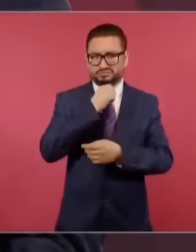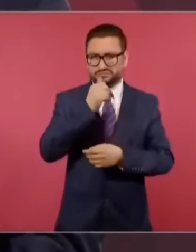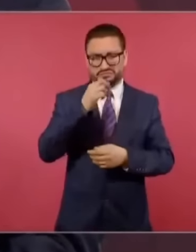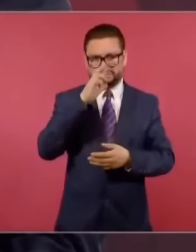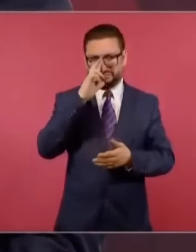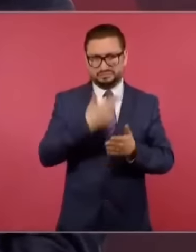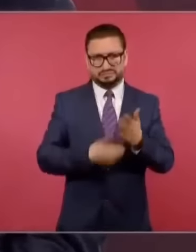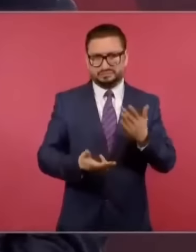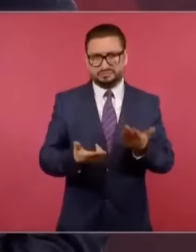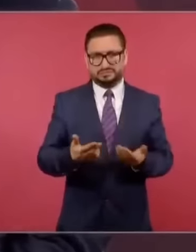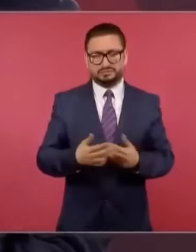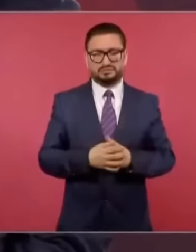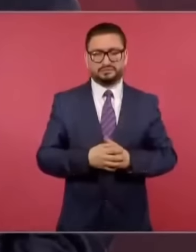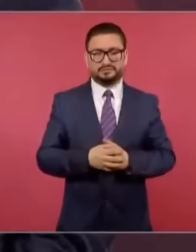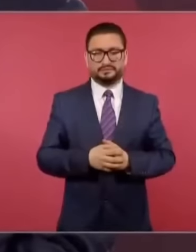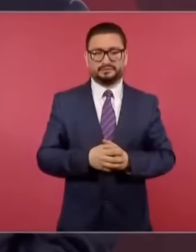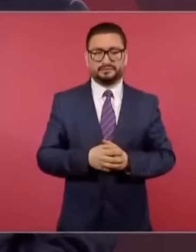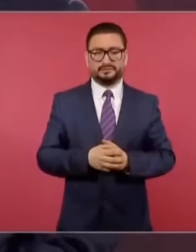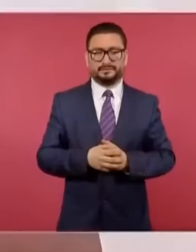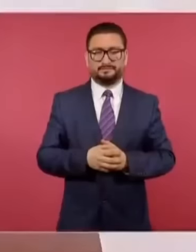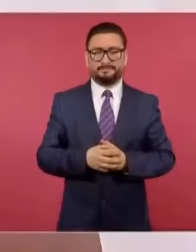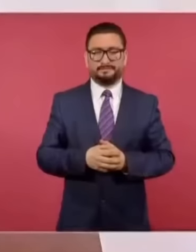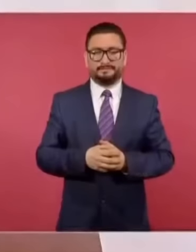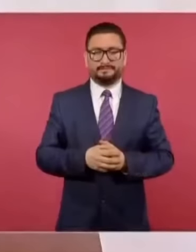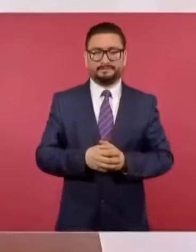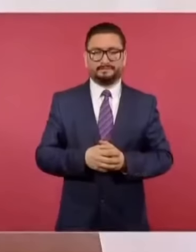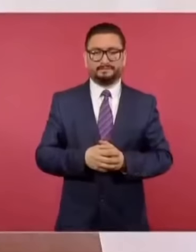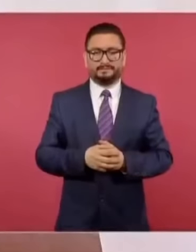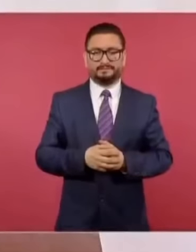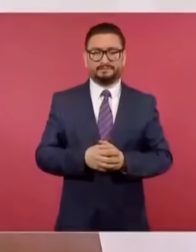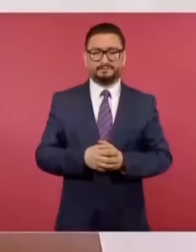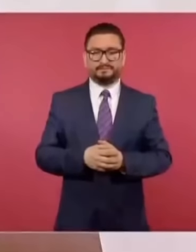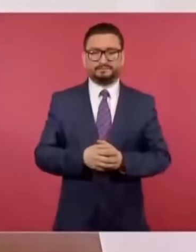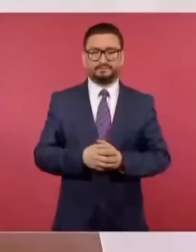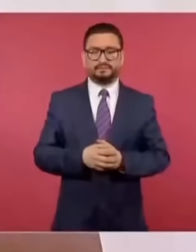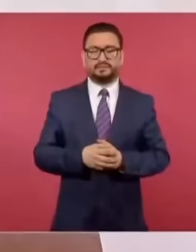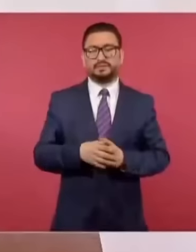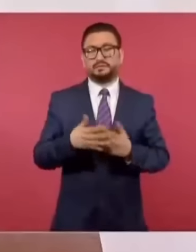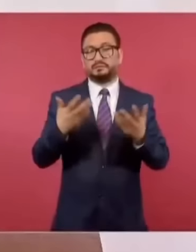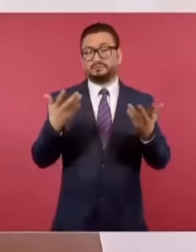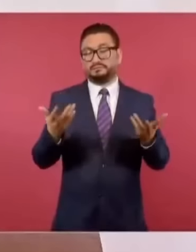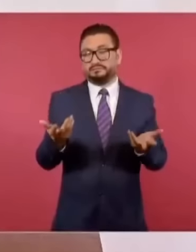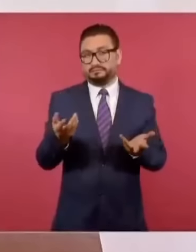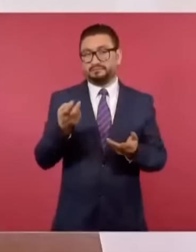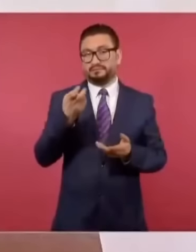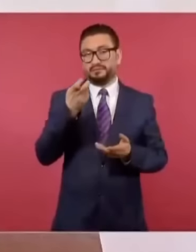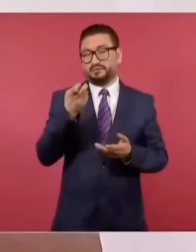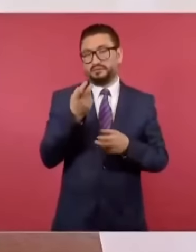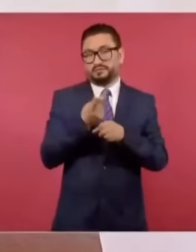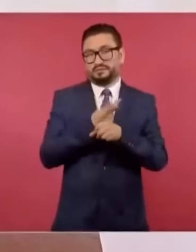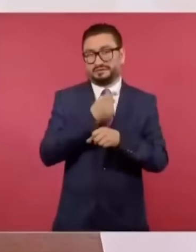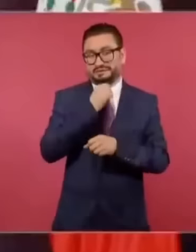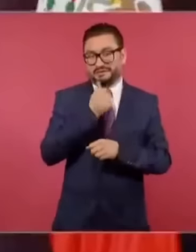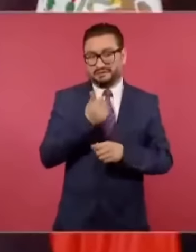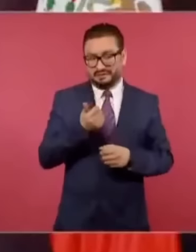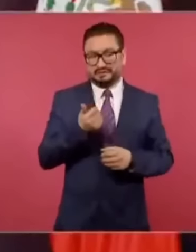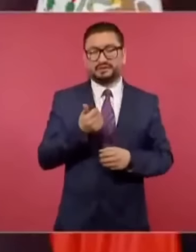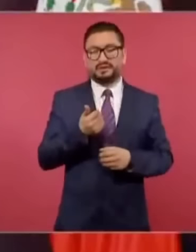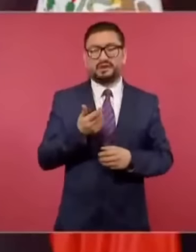Entonces, no pasa nada. Antes tenían